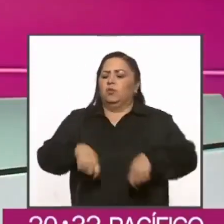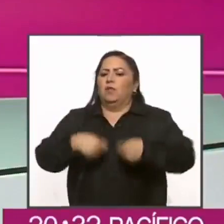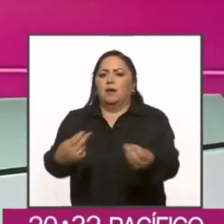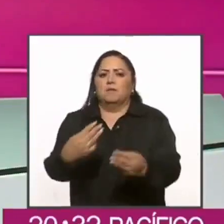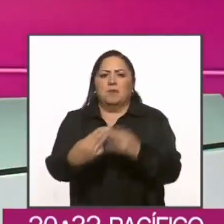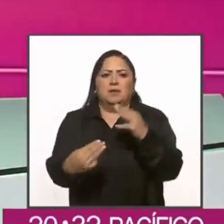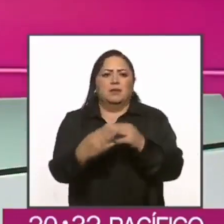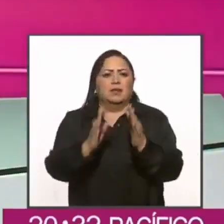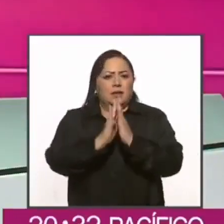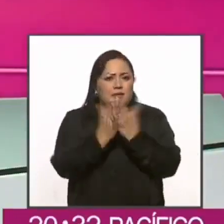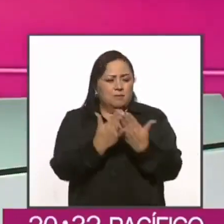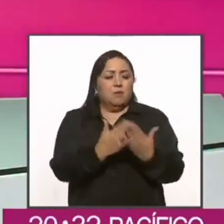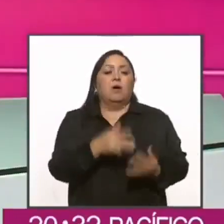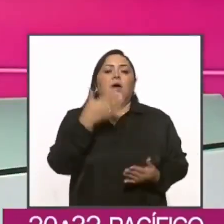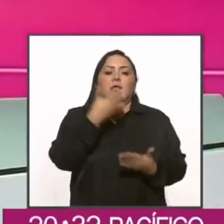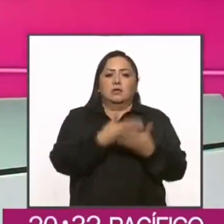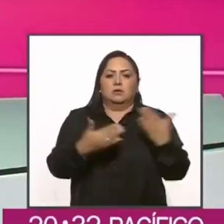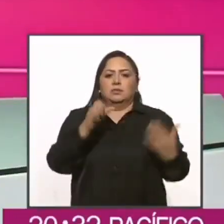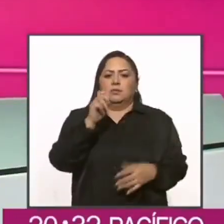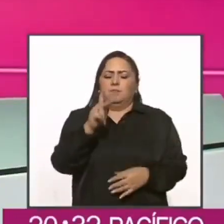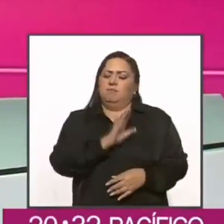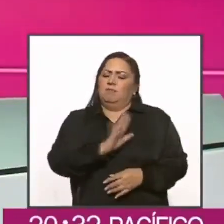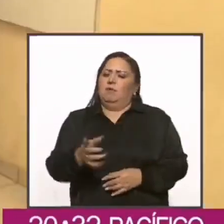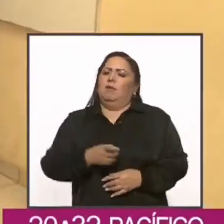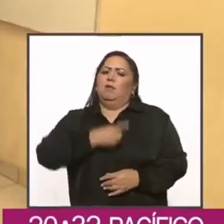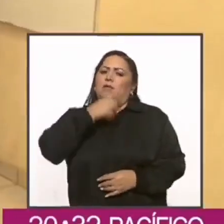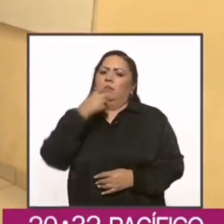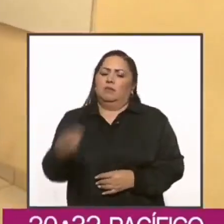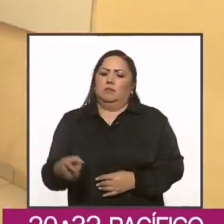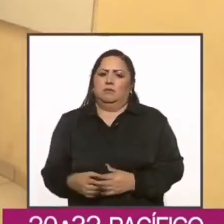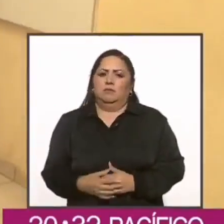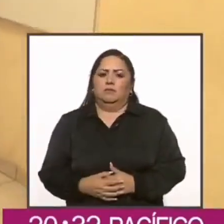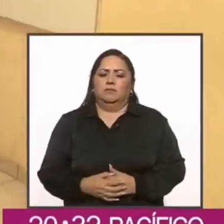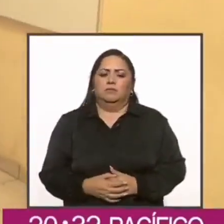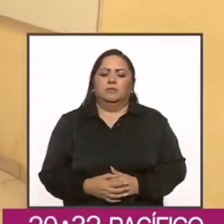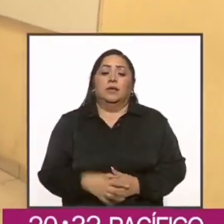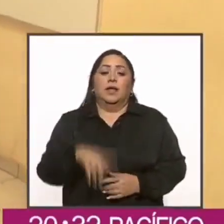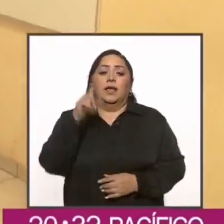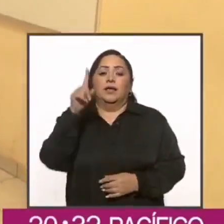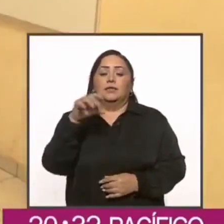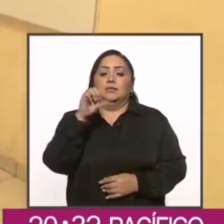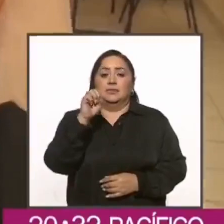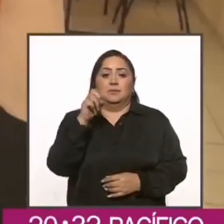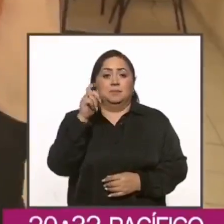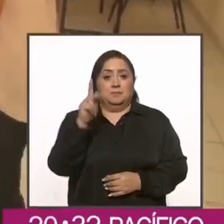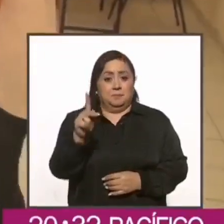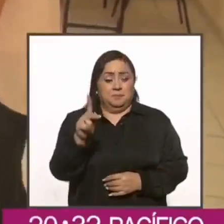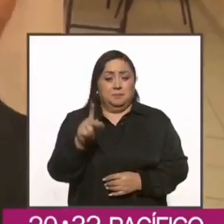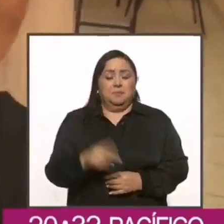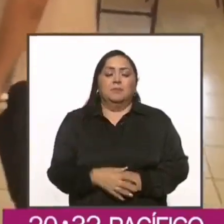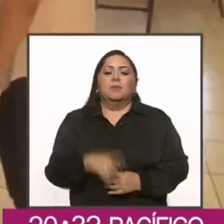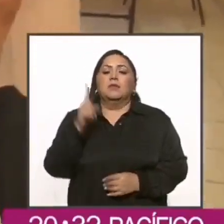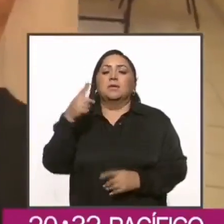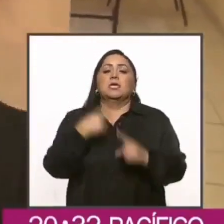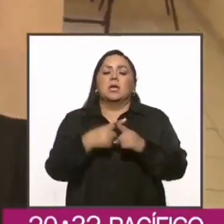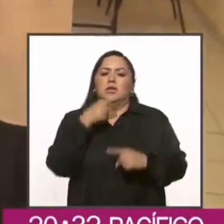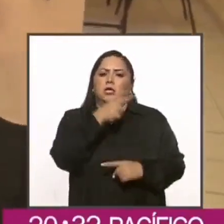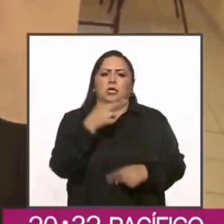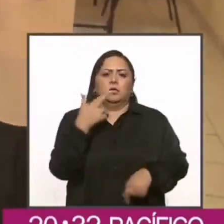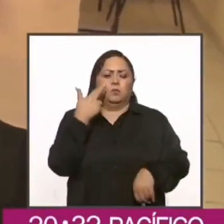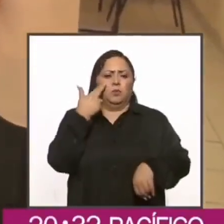materiales, la SEP ya fijó su postura. La Secretaría de Educación Pública es la